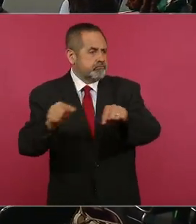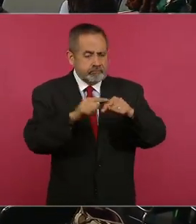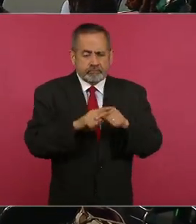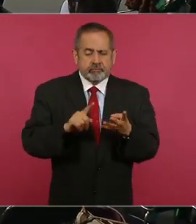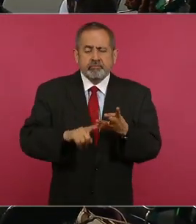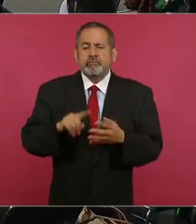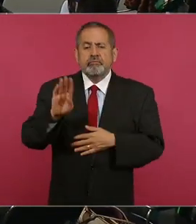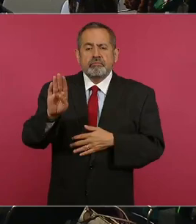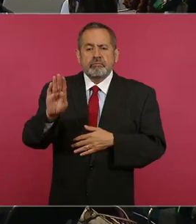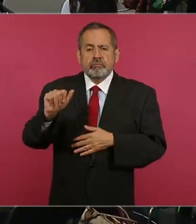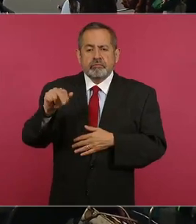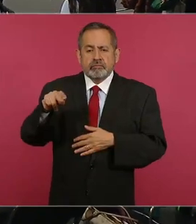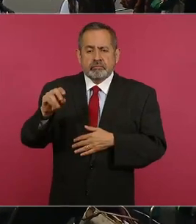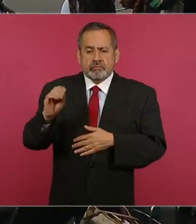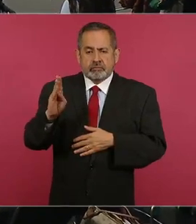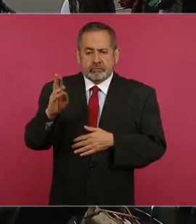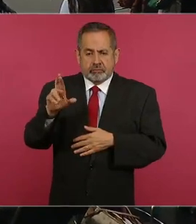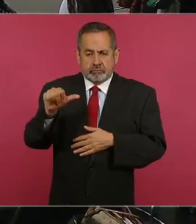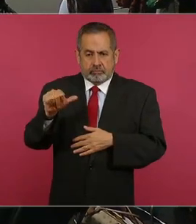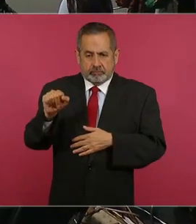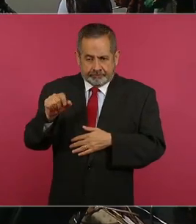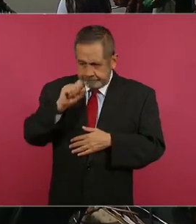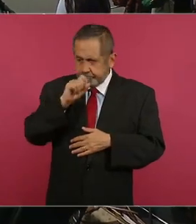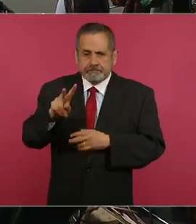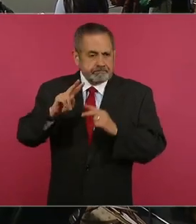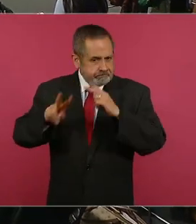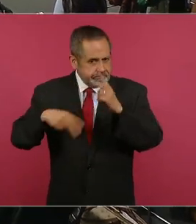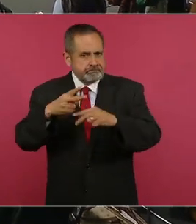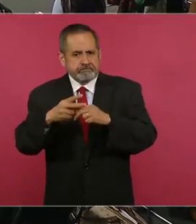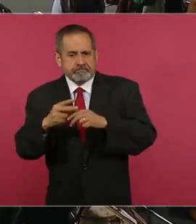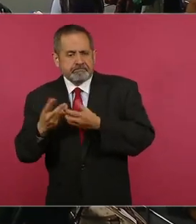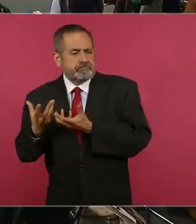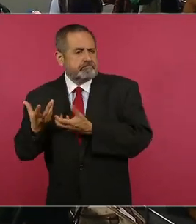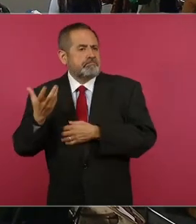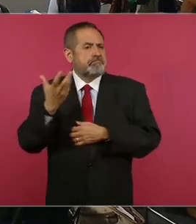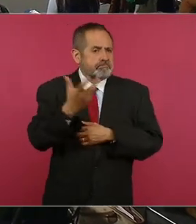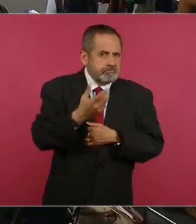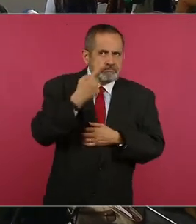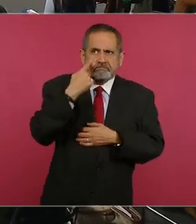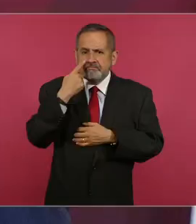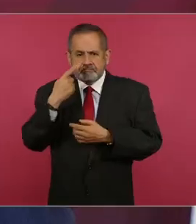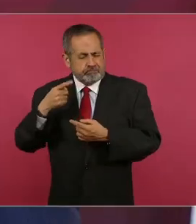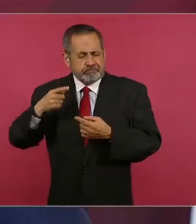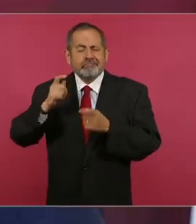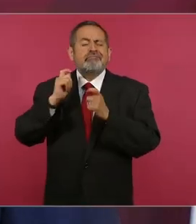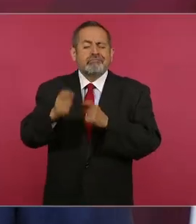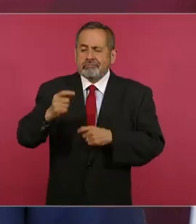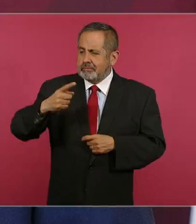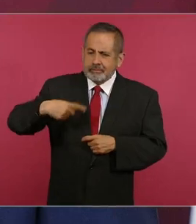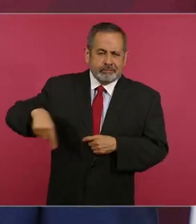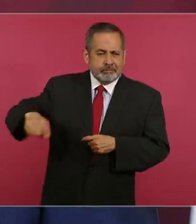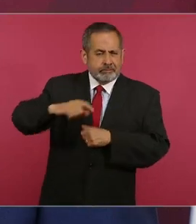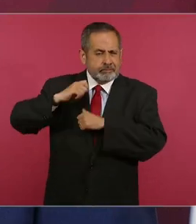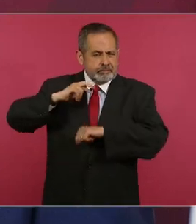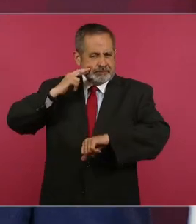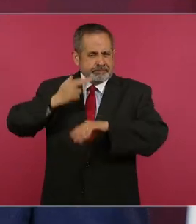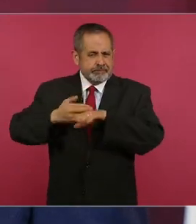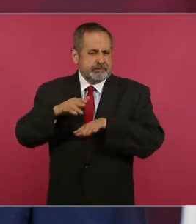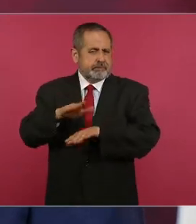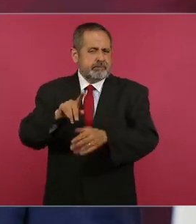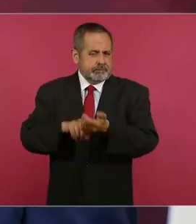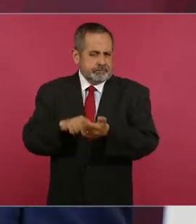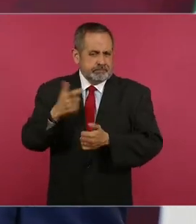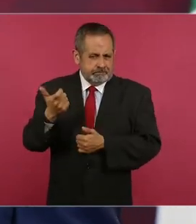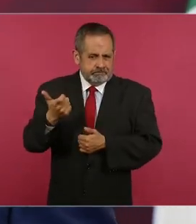Banobras, en fin. Todos los encargados